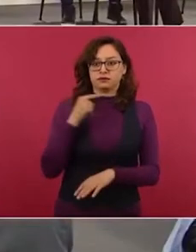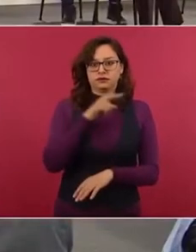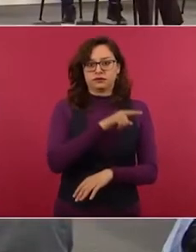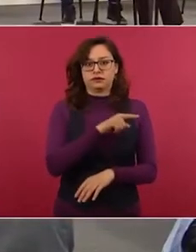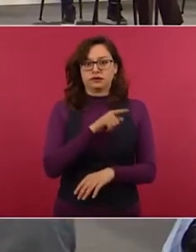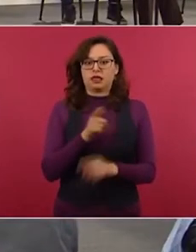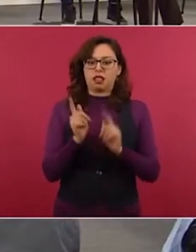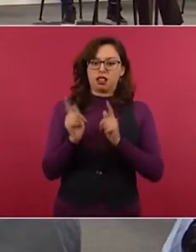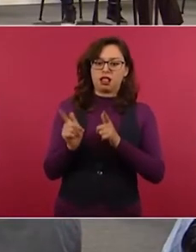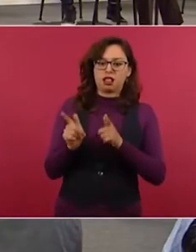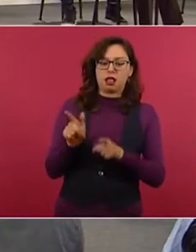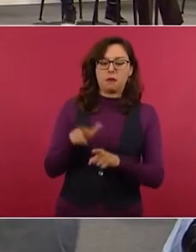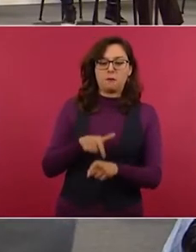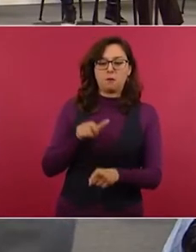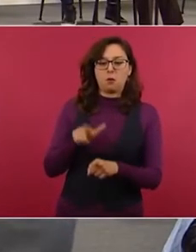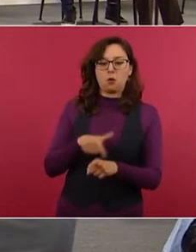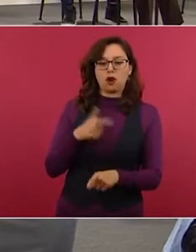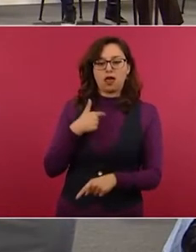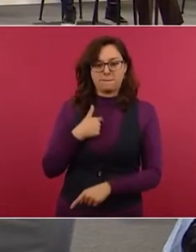De que dije